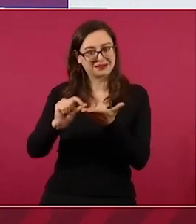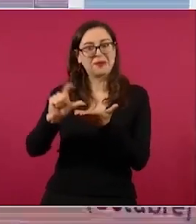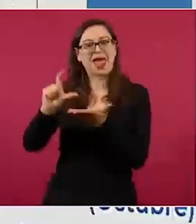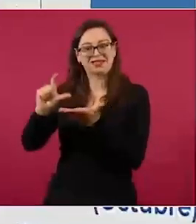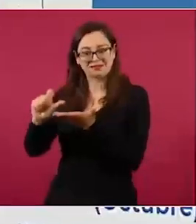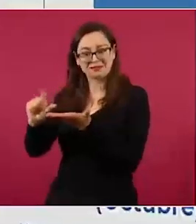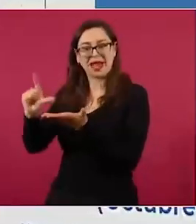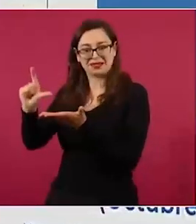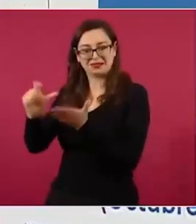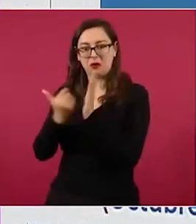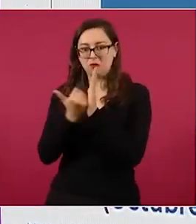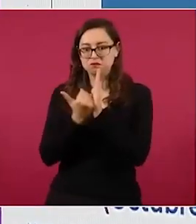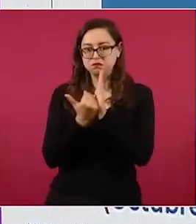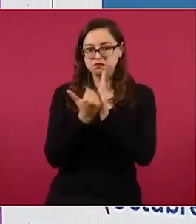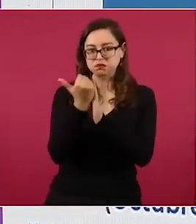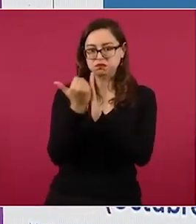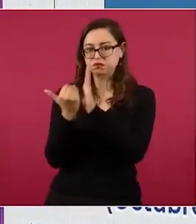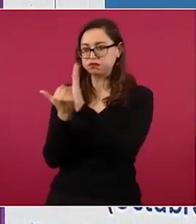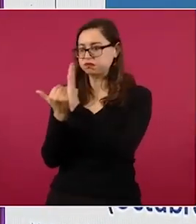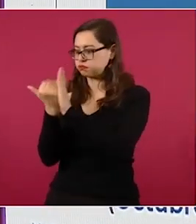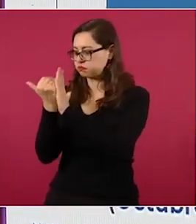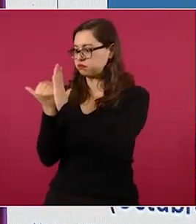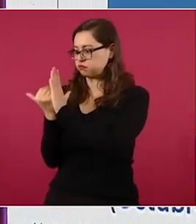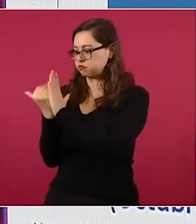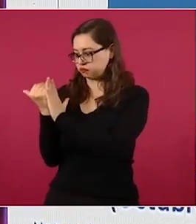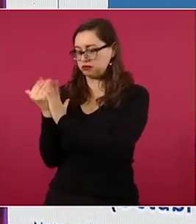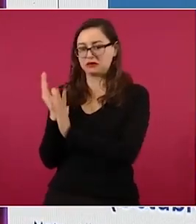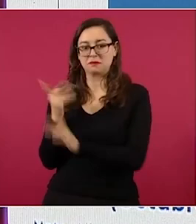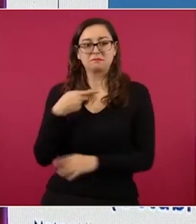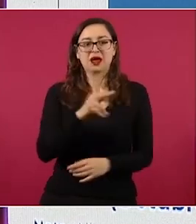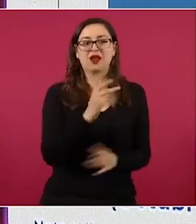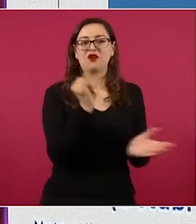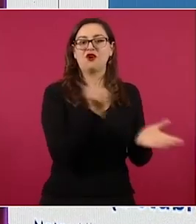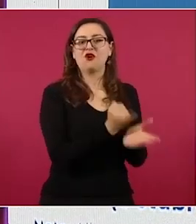pues no sirve de mucho.